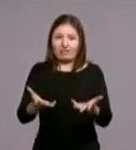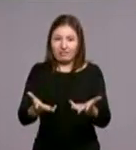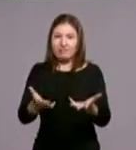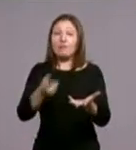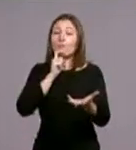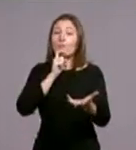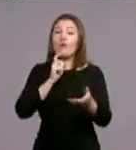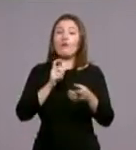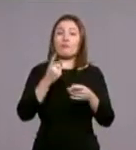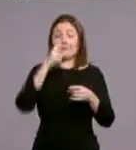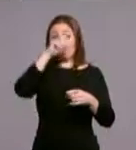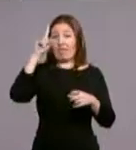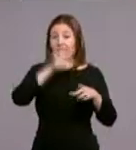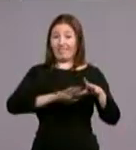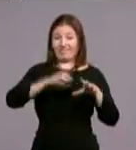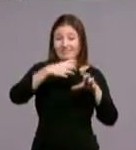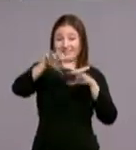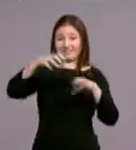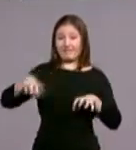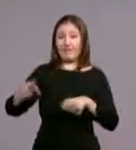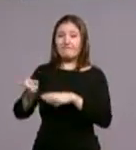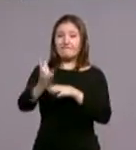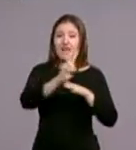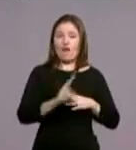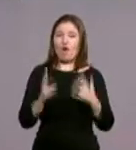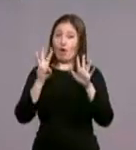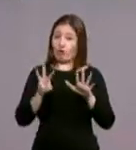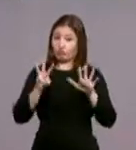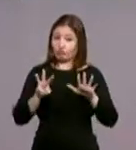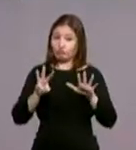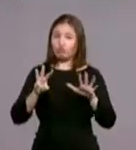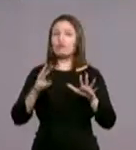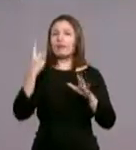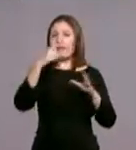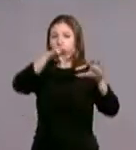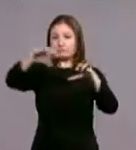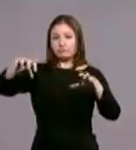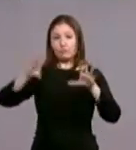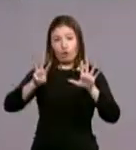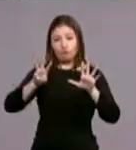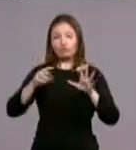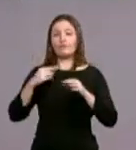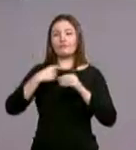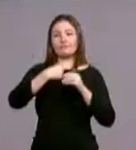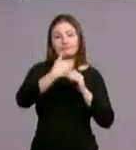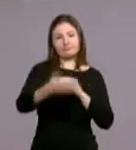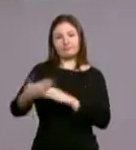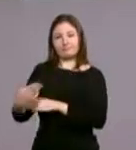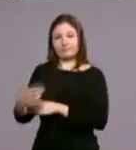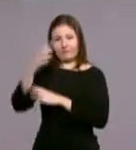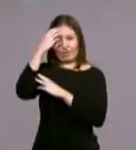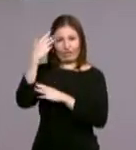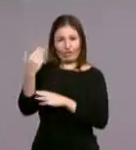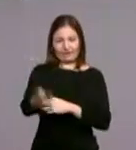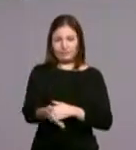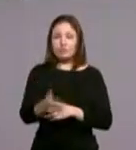ocho vicarías que tiene la diócesis. Entonces se recogerán en ofrenda los donativos para las familias, a través de Cáritas